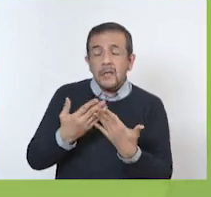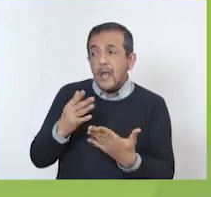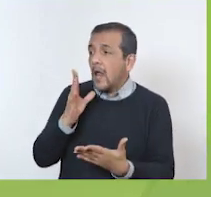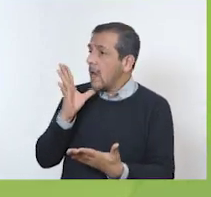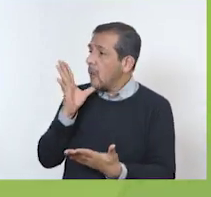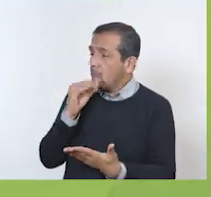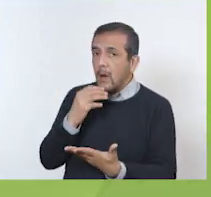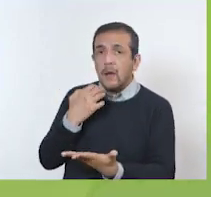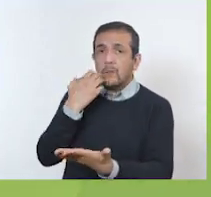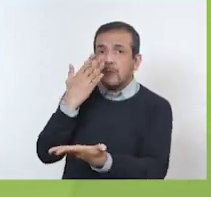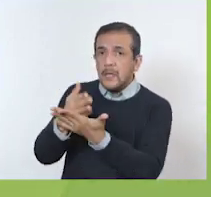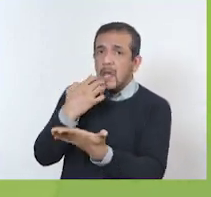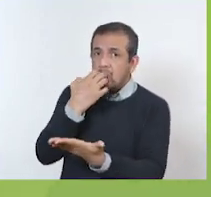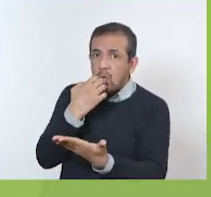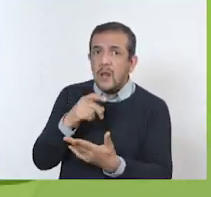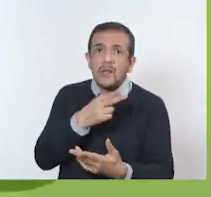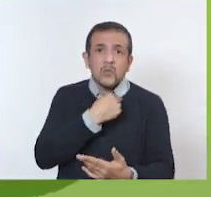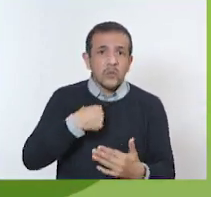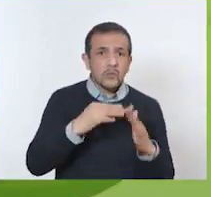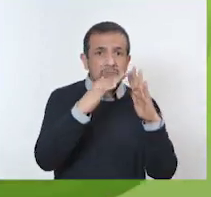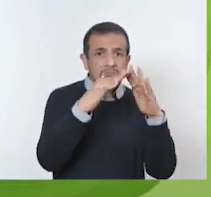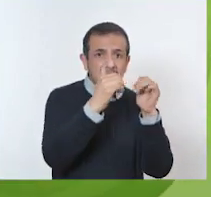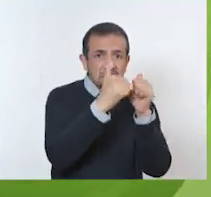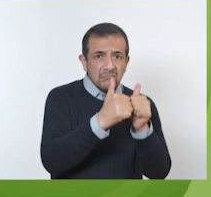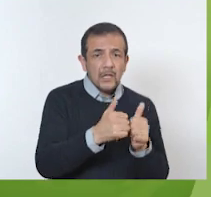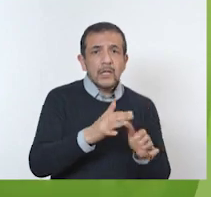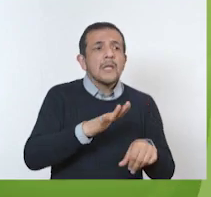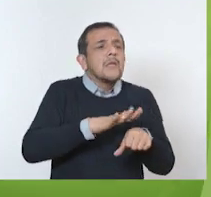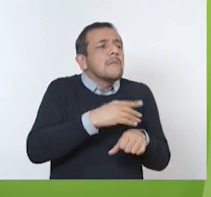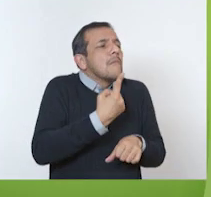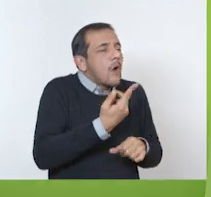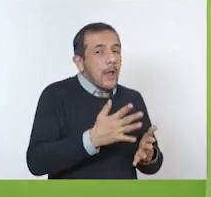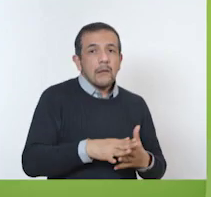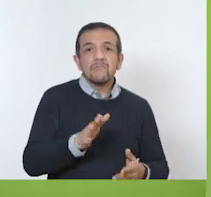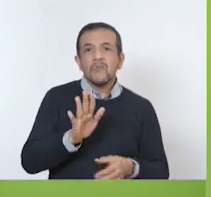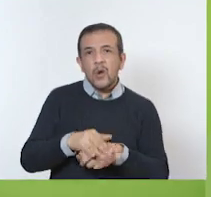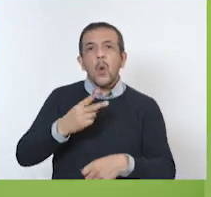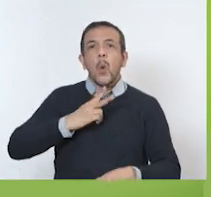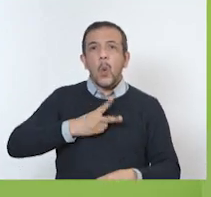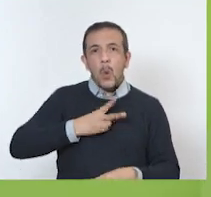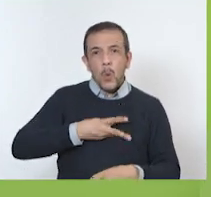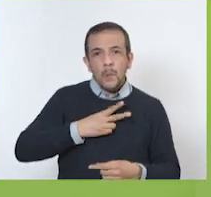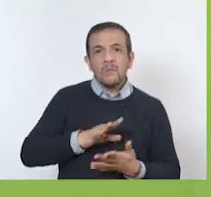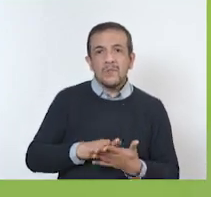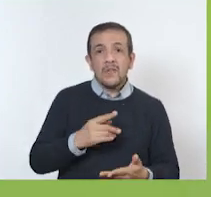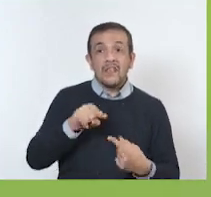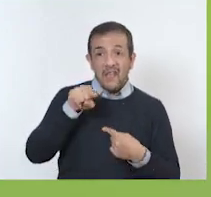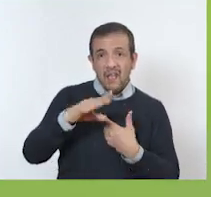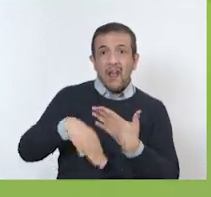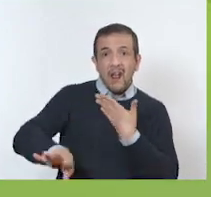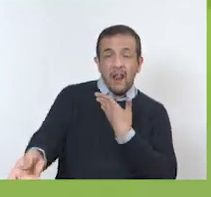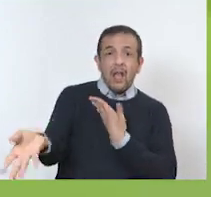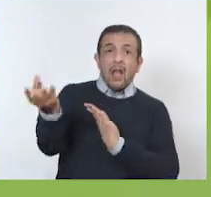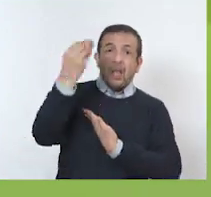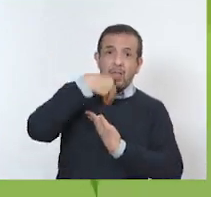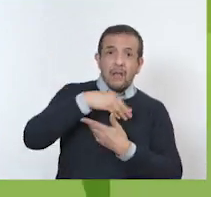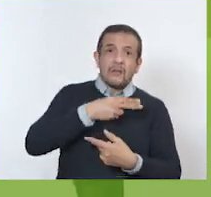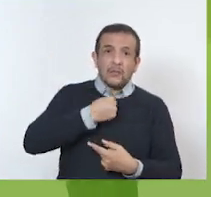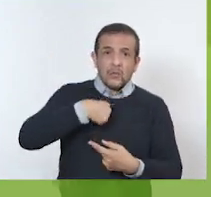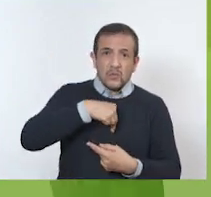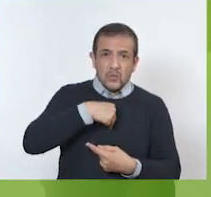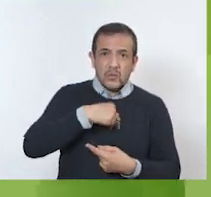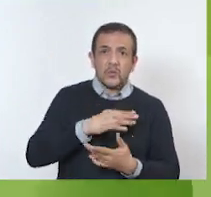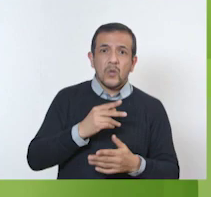ir a la escuela y teníamos que estar en casa. ¿Y por qué pasó eso? Por un virus que nos podía enfermar, pero también